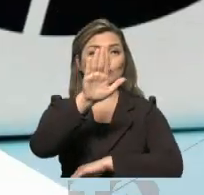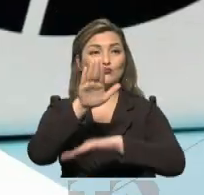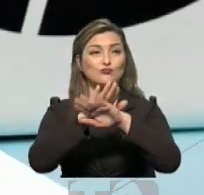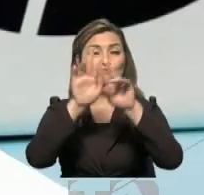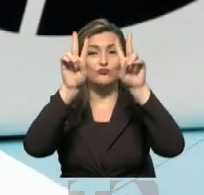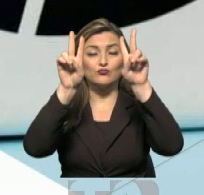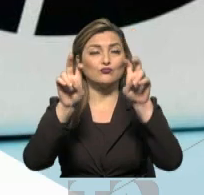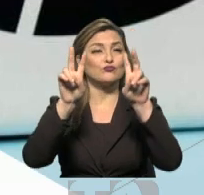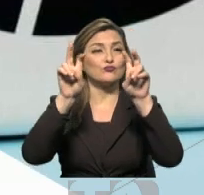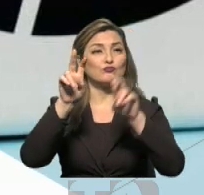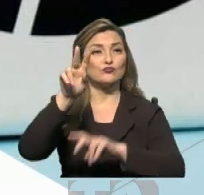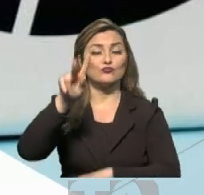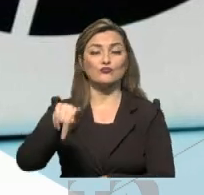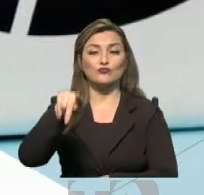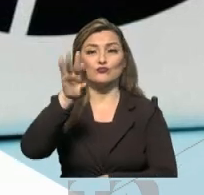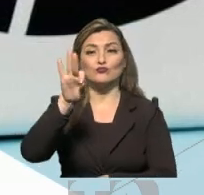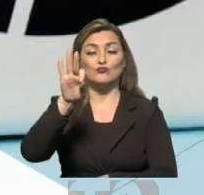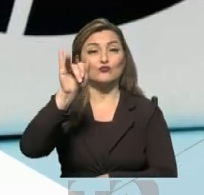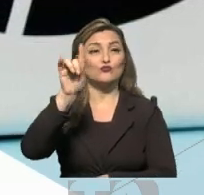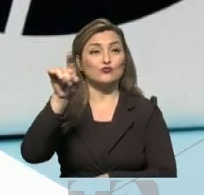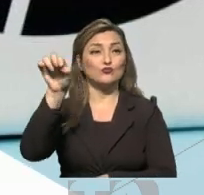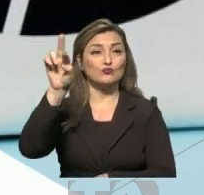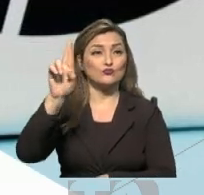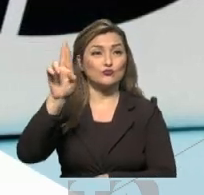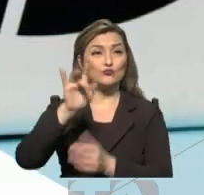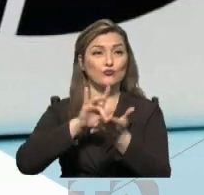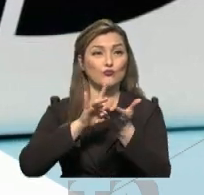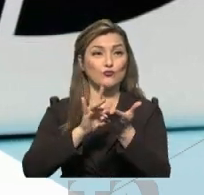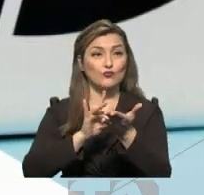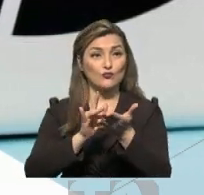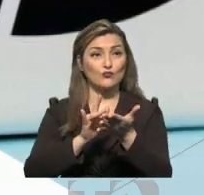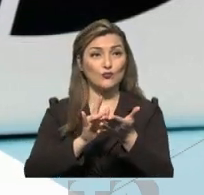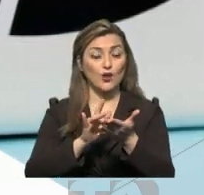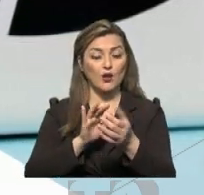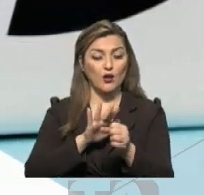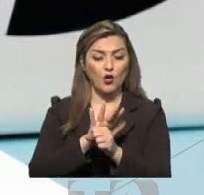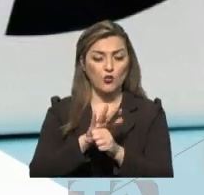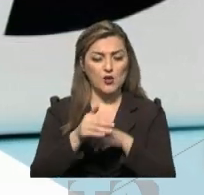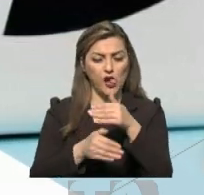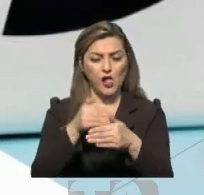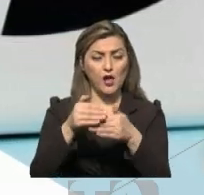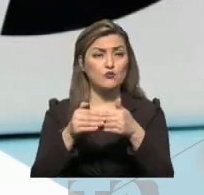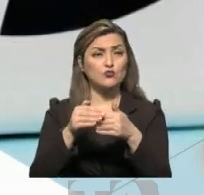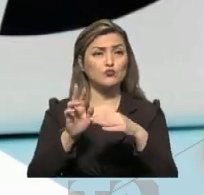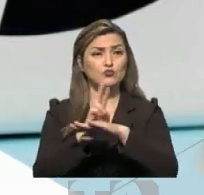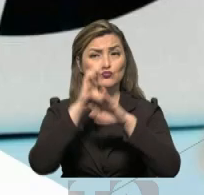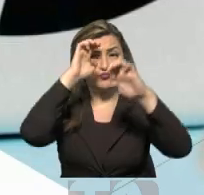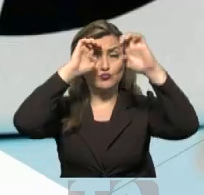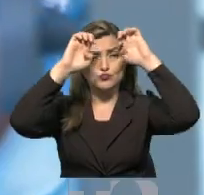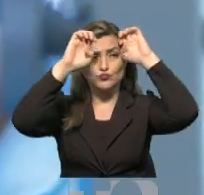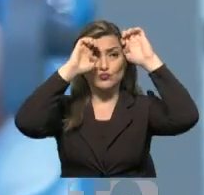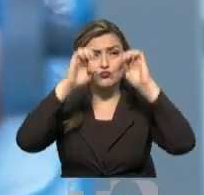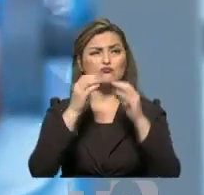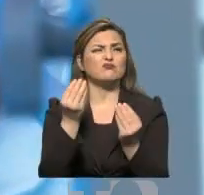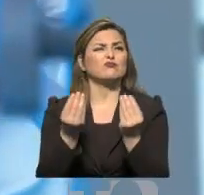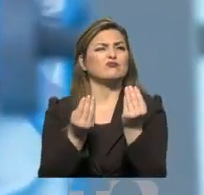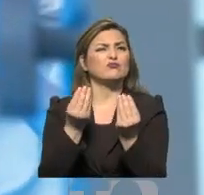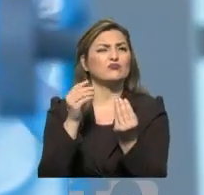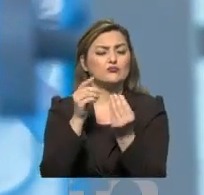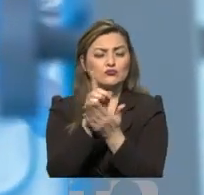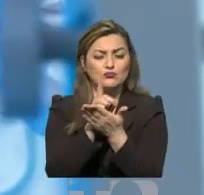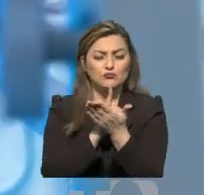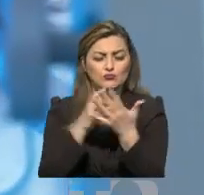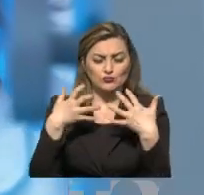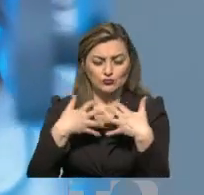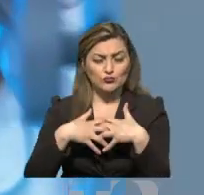Básicamente la farmacéutica Pfizer ha tratado de prevenir la progresión de la COVID-19 usando una nueva estrategia. Ellos han tratado de diseñar o